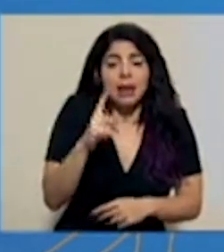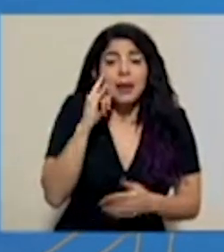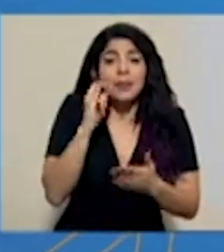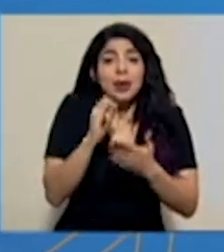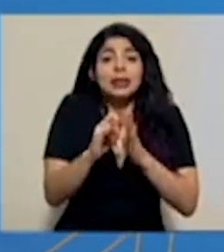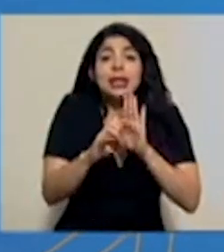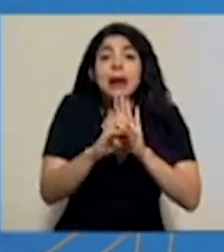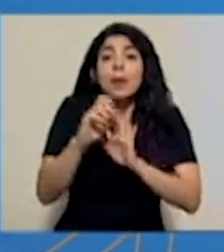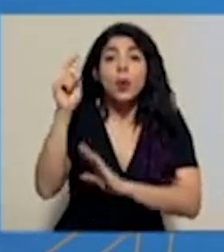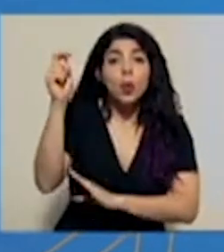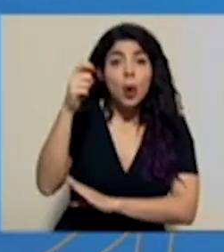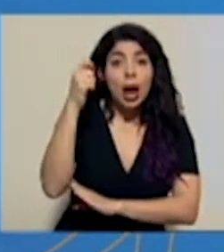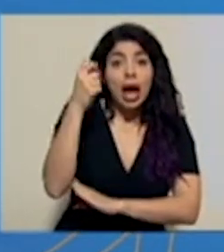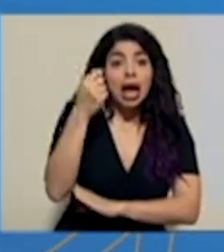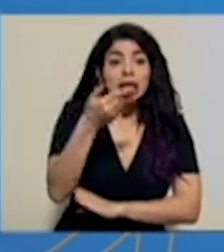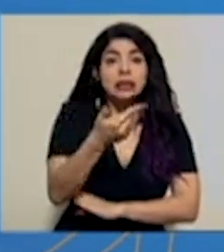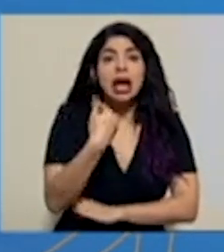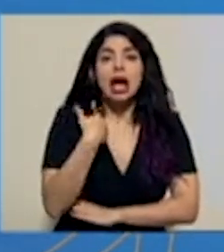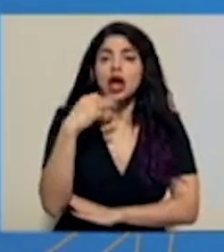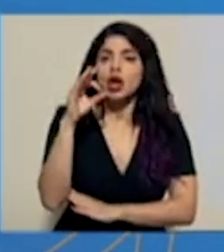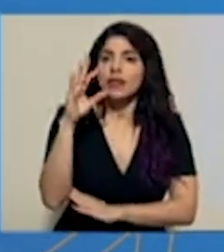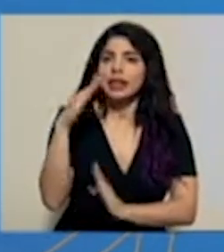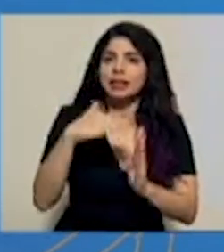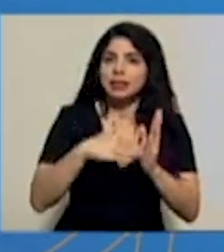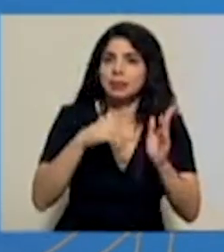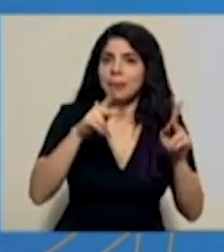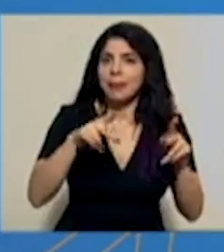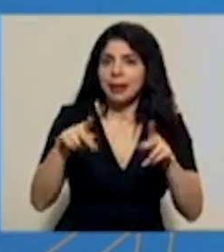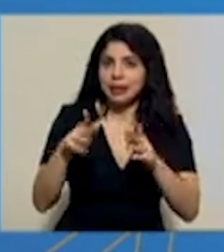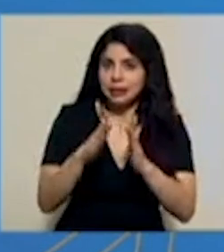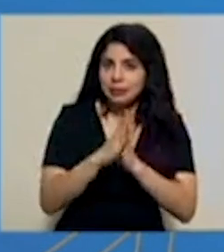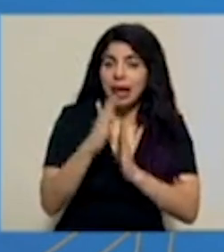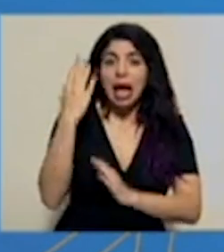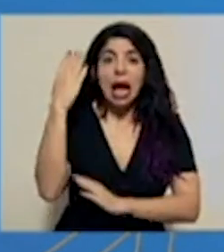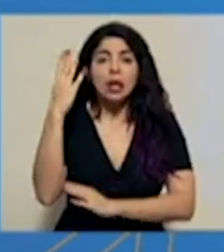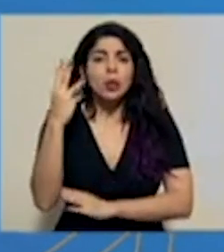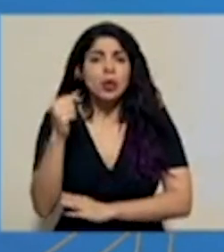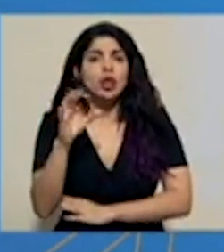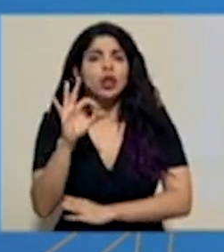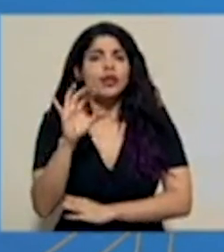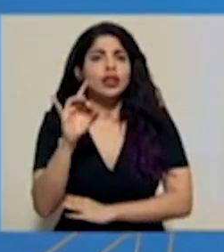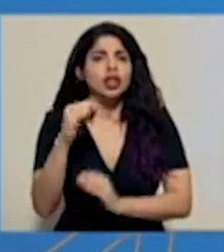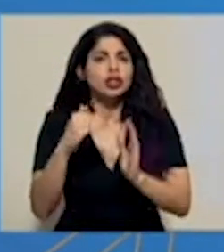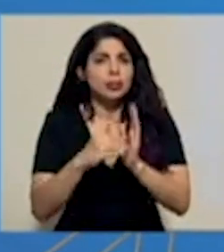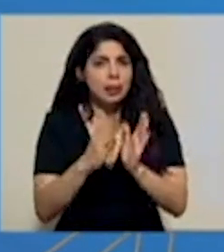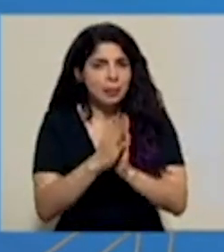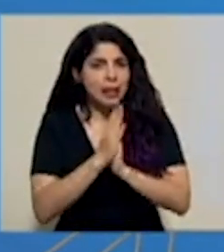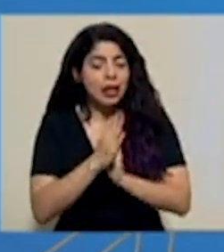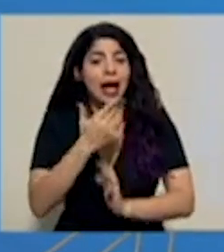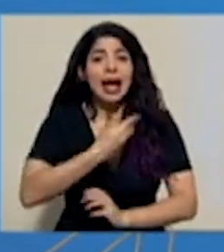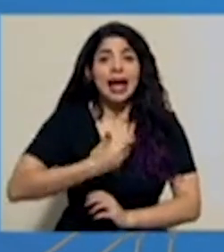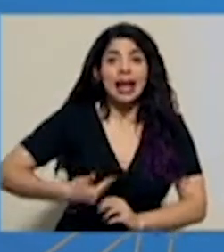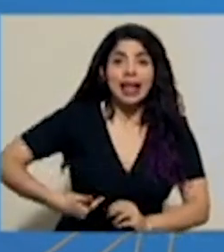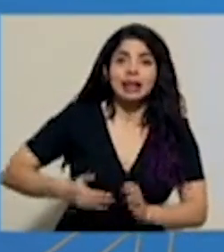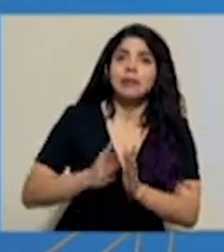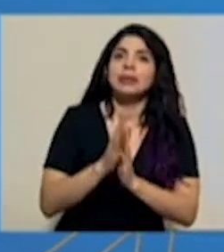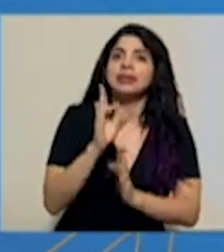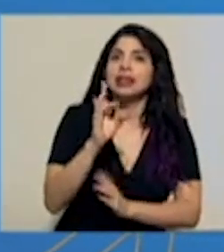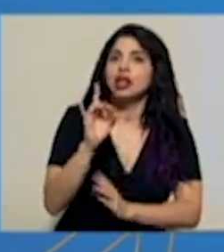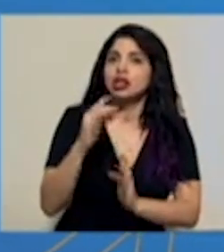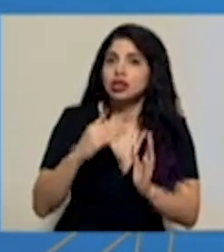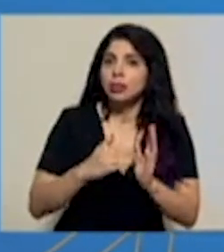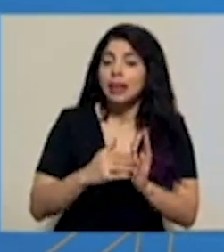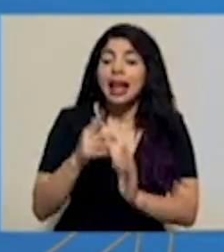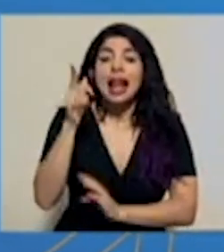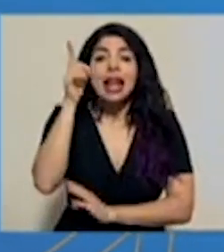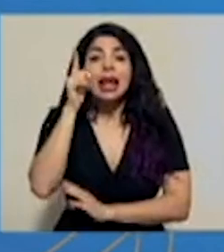caso de Guanacaste tengamos 95 mil personas, en Cartago 98 mil, en Heredia 78 mil y